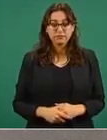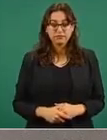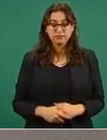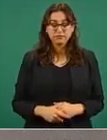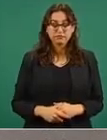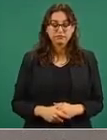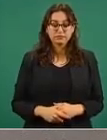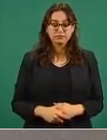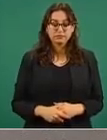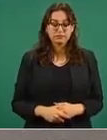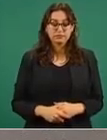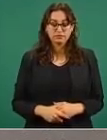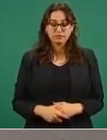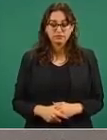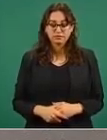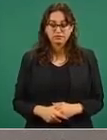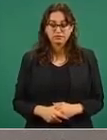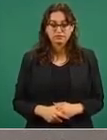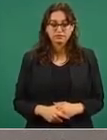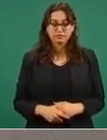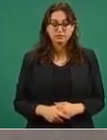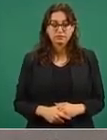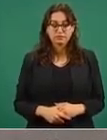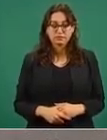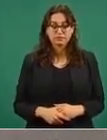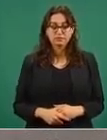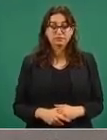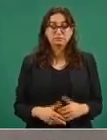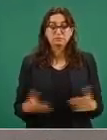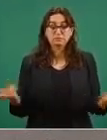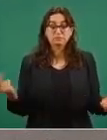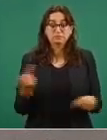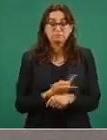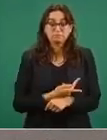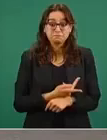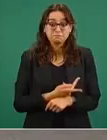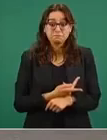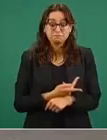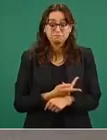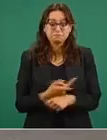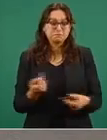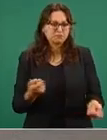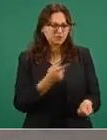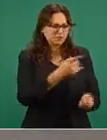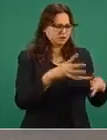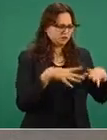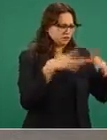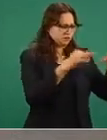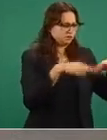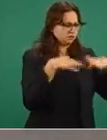Entonces, hay duplicidad. ¿Por qué crearon todo esto? Bueno,